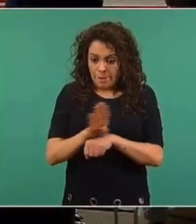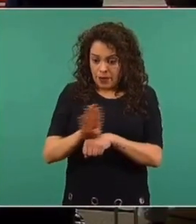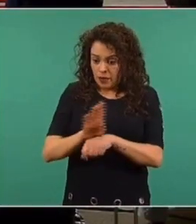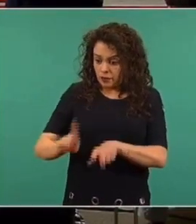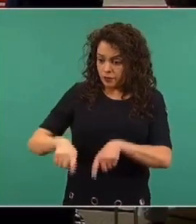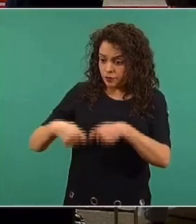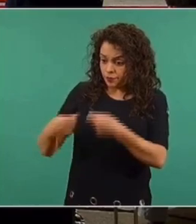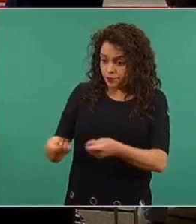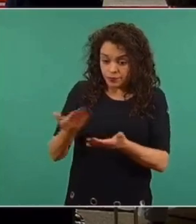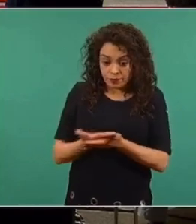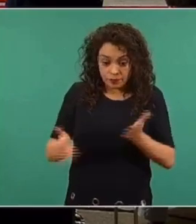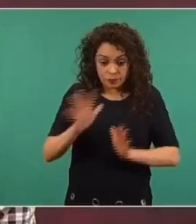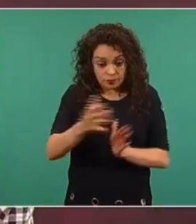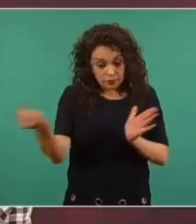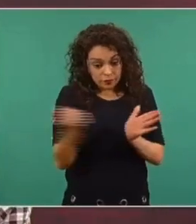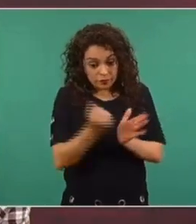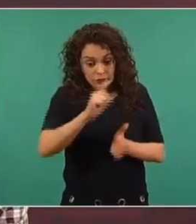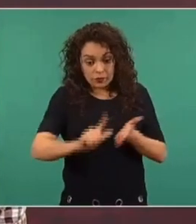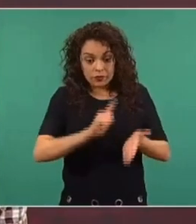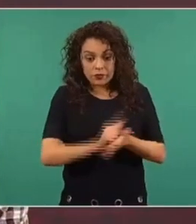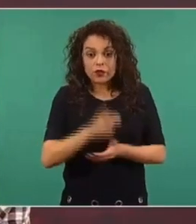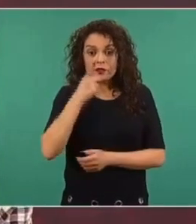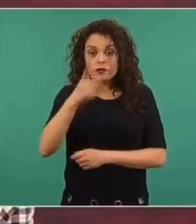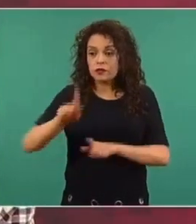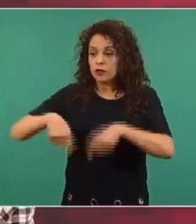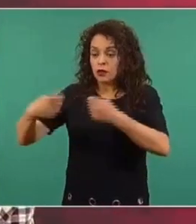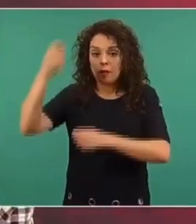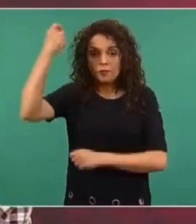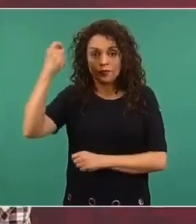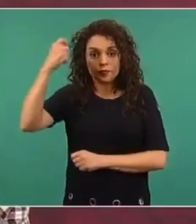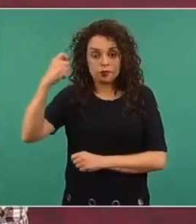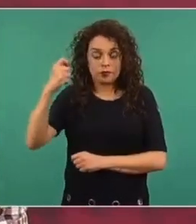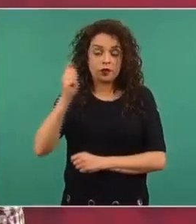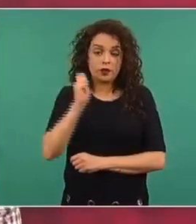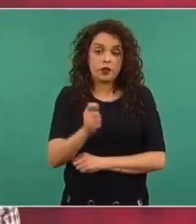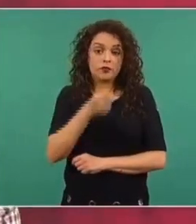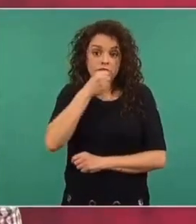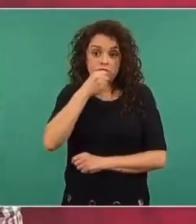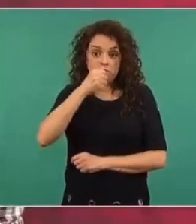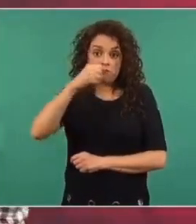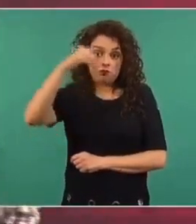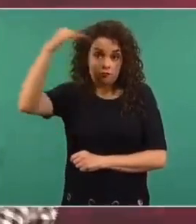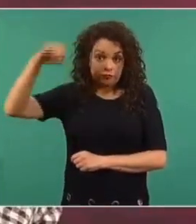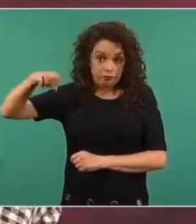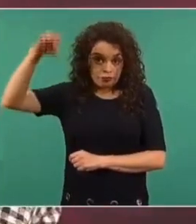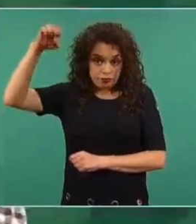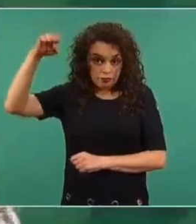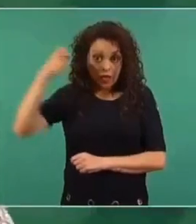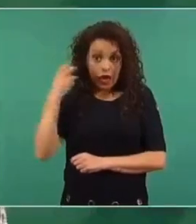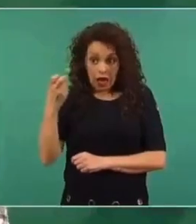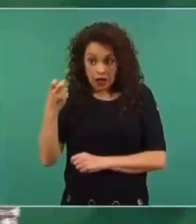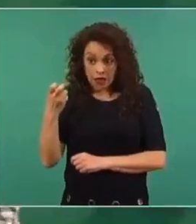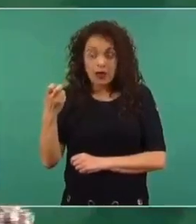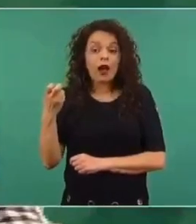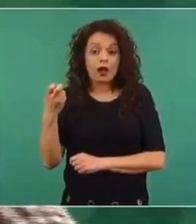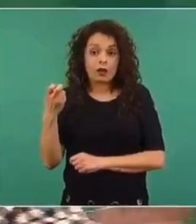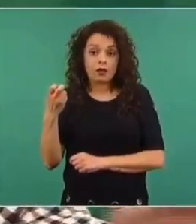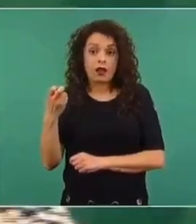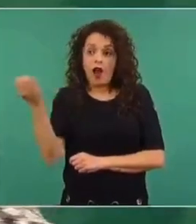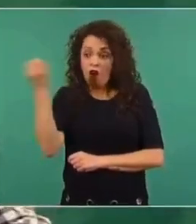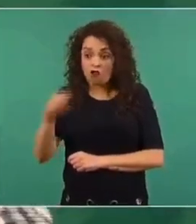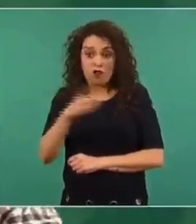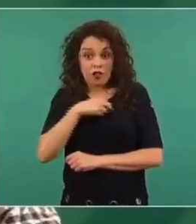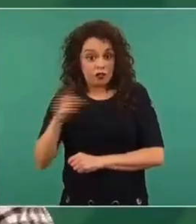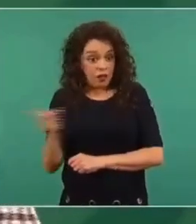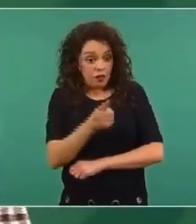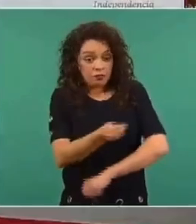ya es un derecho consagrado legalmente de la pensión a los adultos mayores, es un mecanismo de persuasión para que se vacunen. No tiene nada que